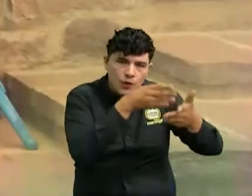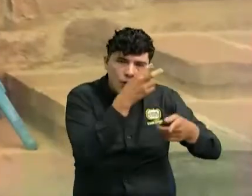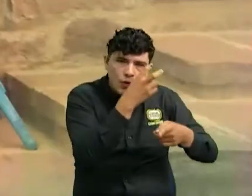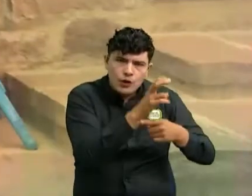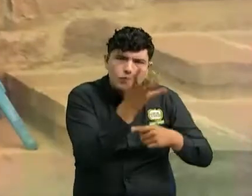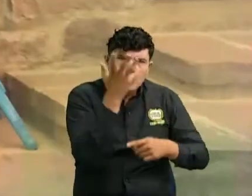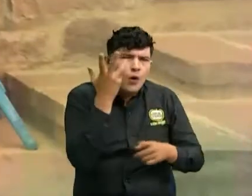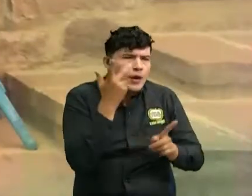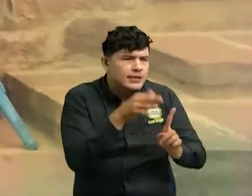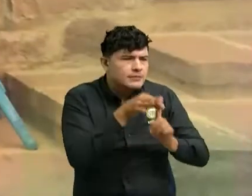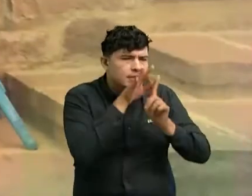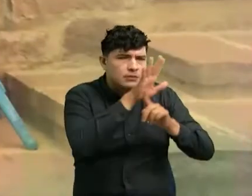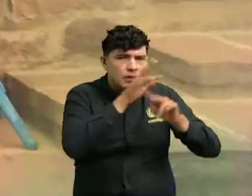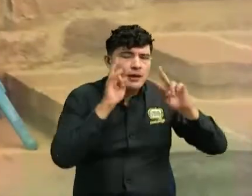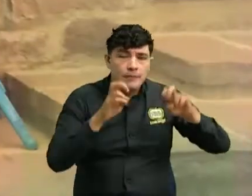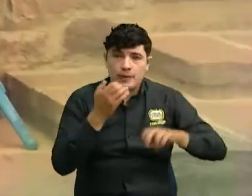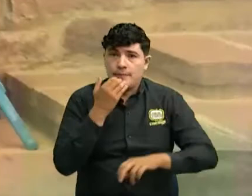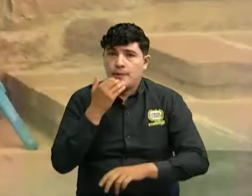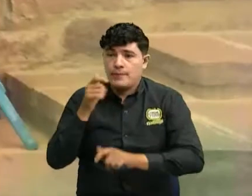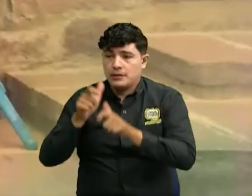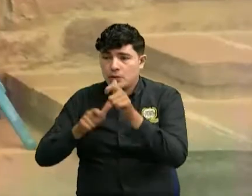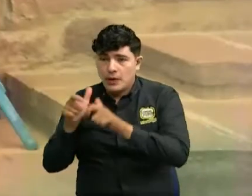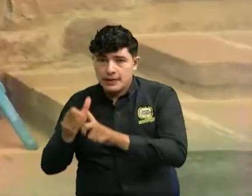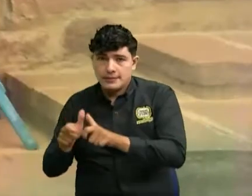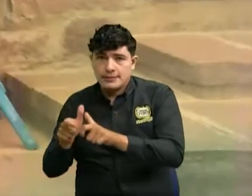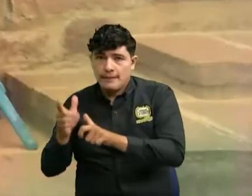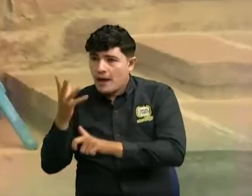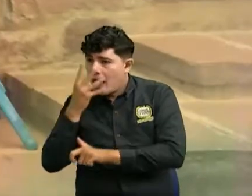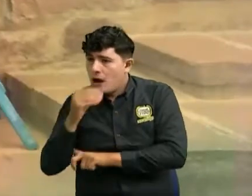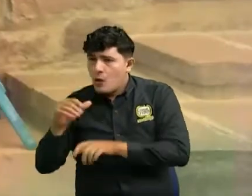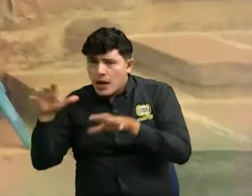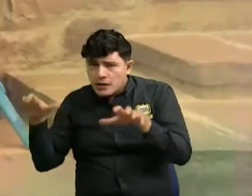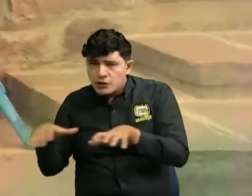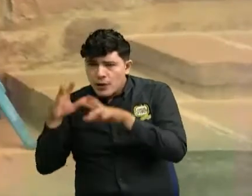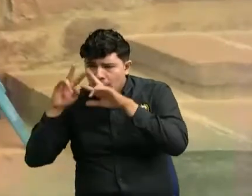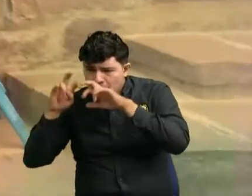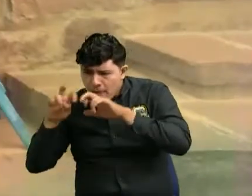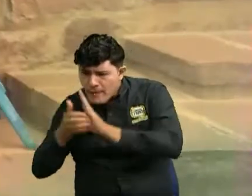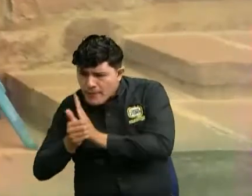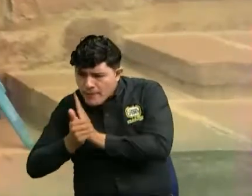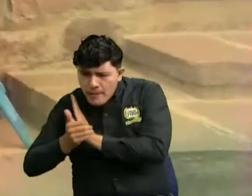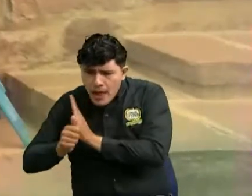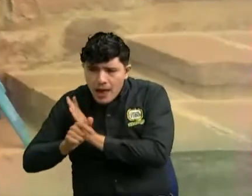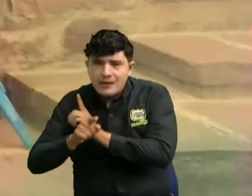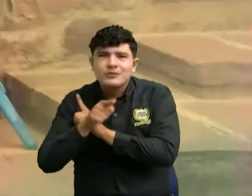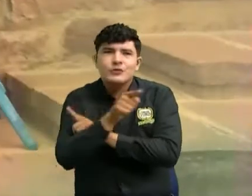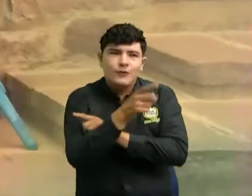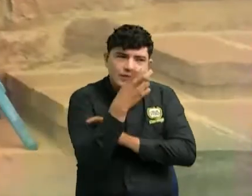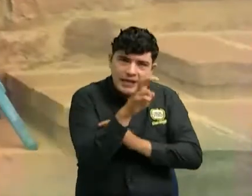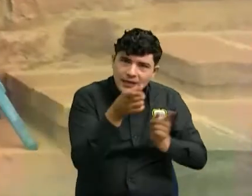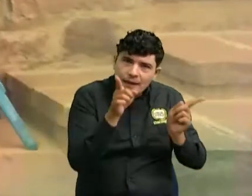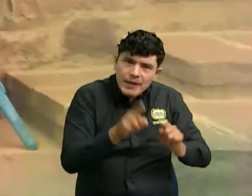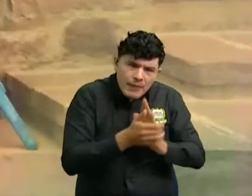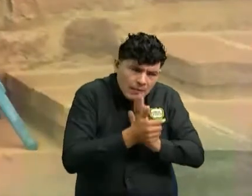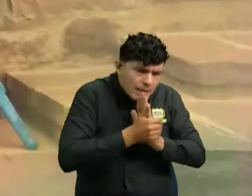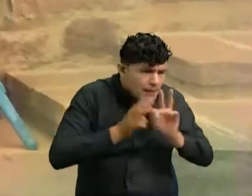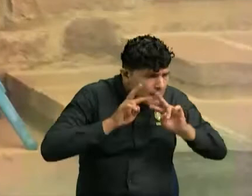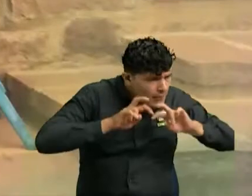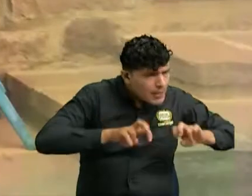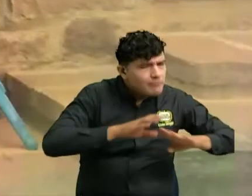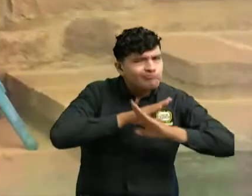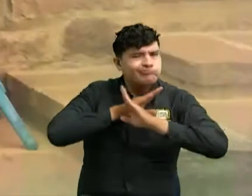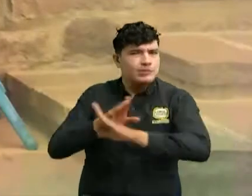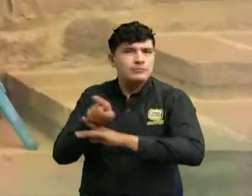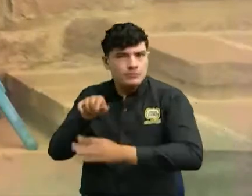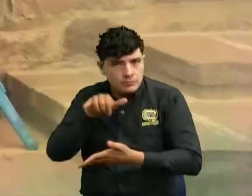delincuentes se especializan nuestras autoridades y la fiscalía también entonces ya tenemos una unidad de delitos cibernéticos